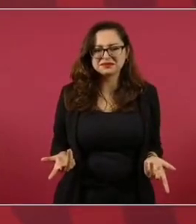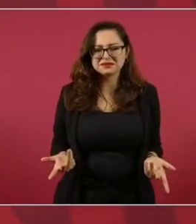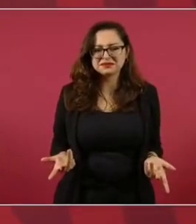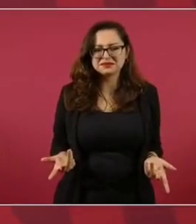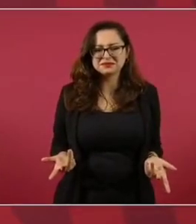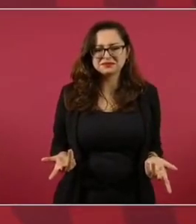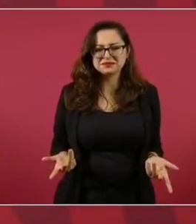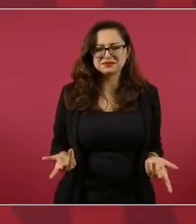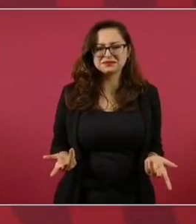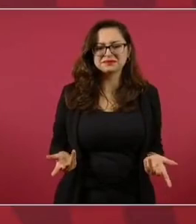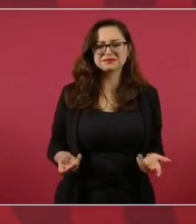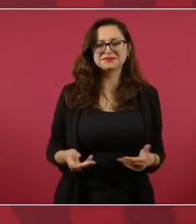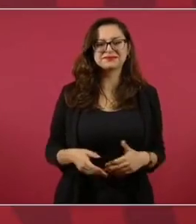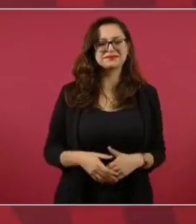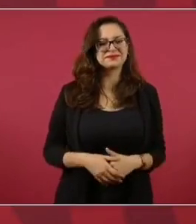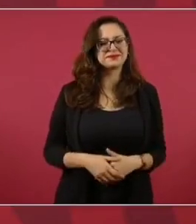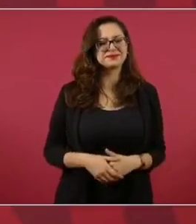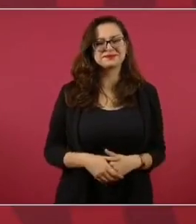No,